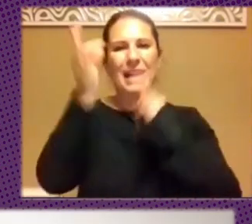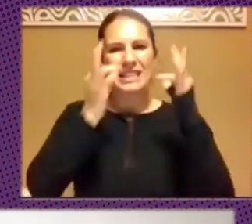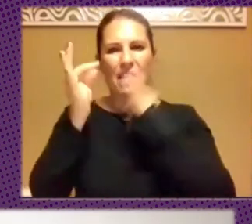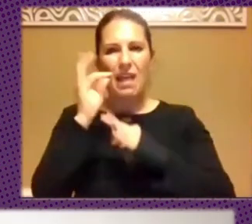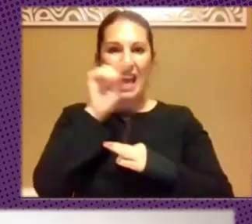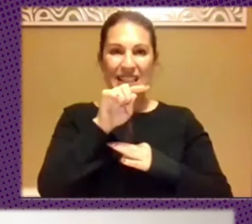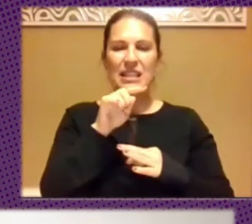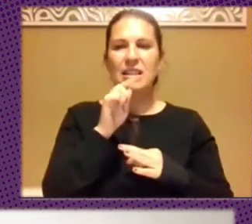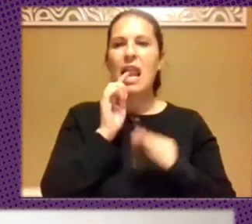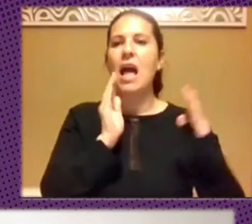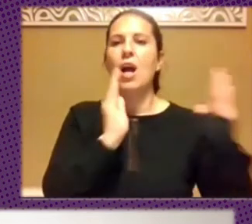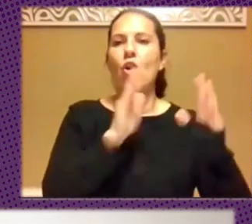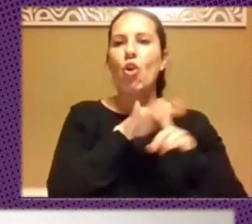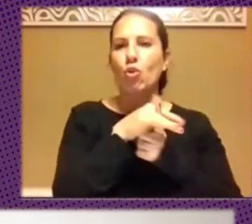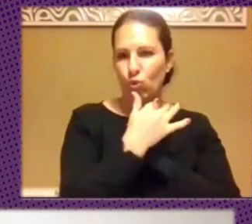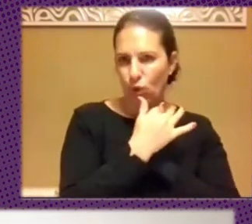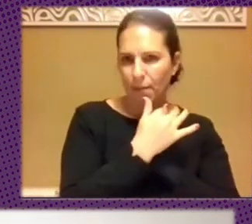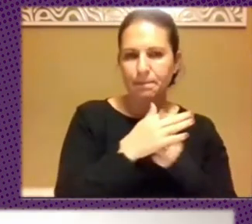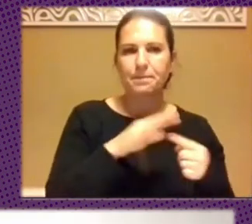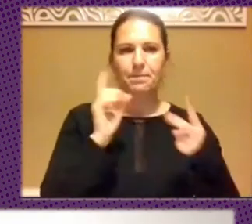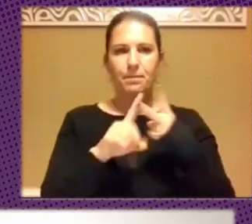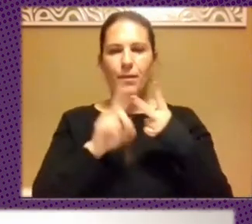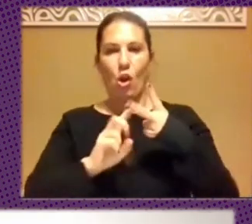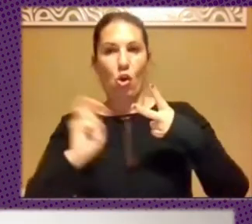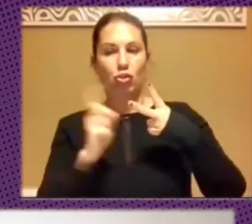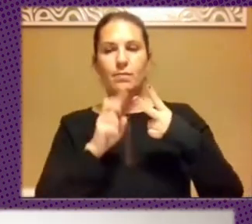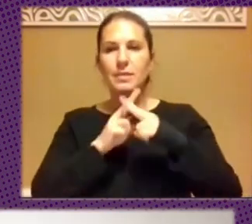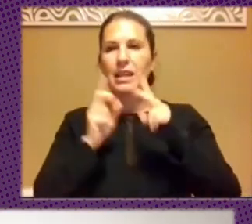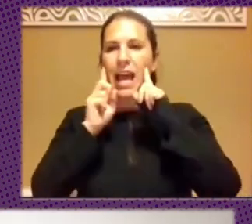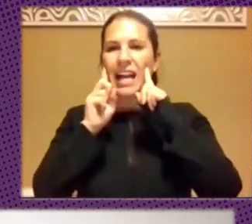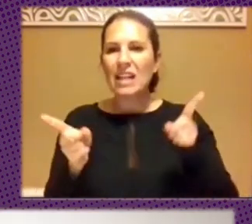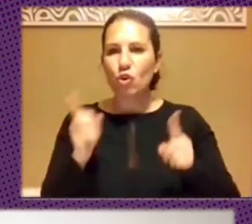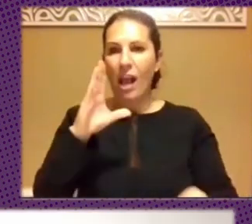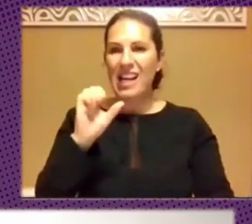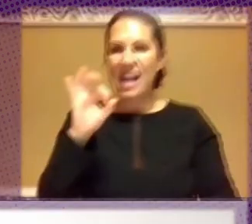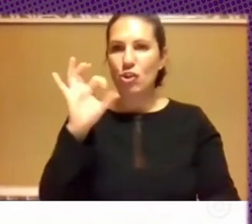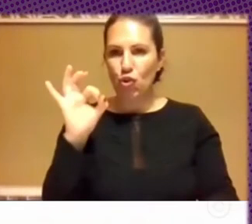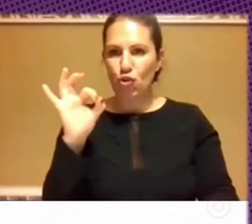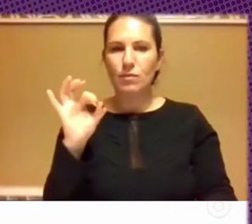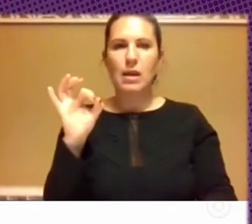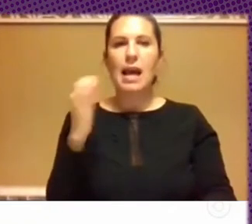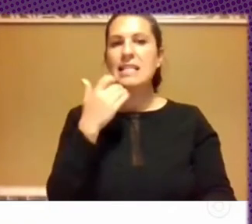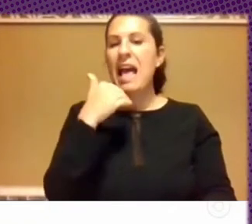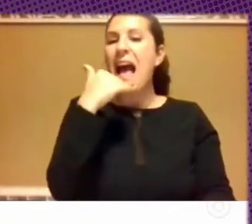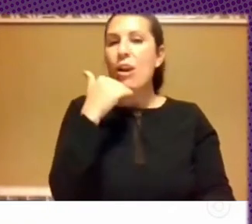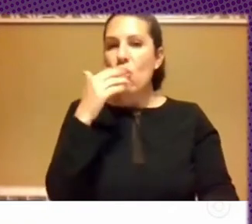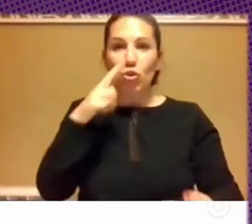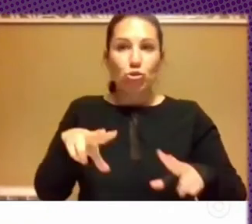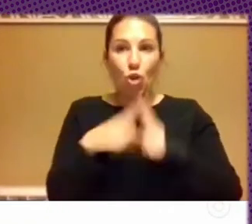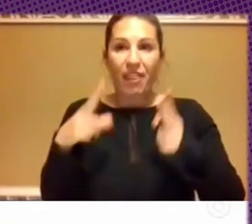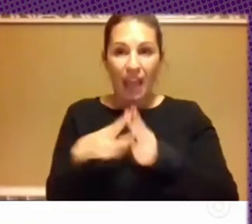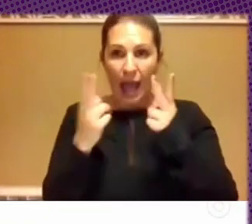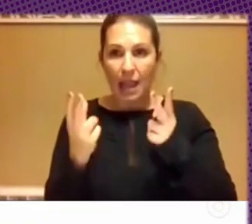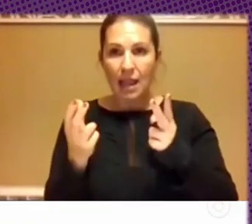coyuntura. Luego nos vamos a otro nivel que es el caso, el caso es un evento social, en el caso ya